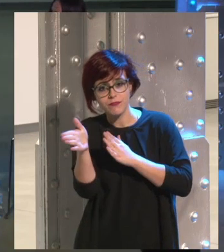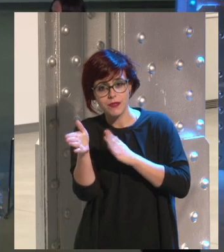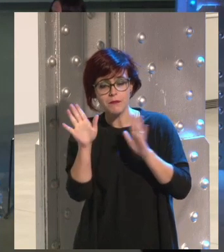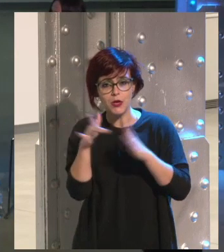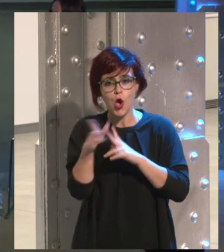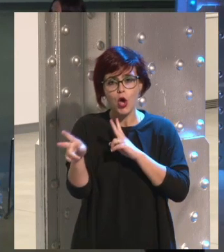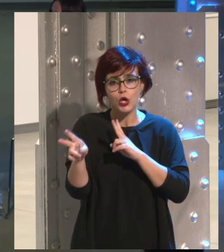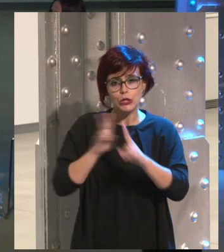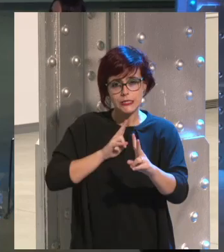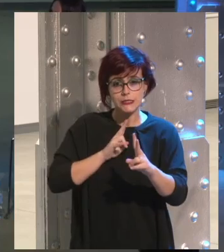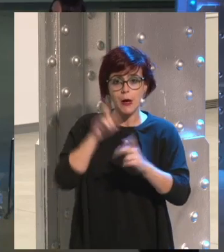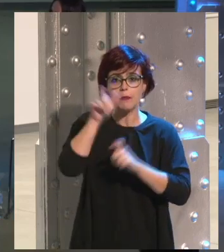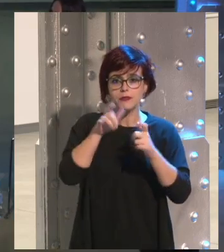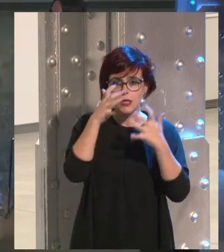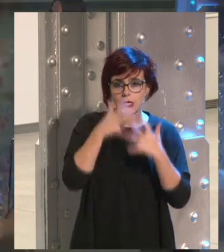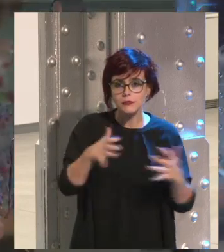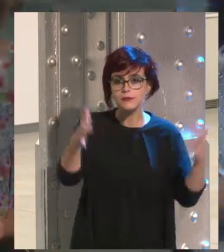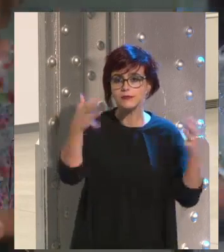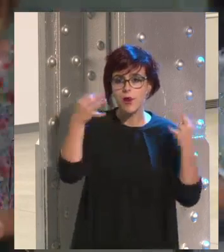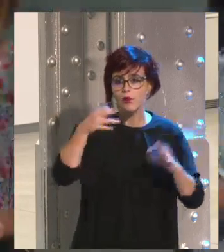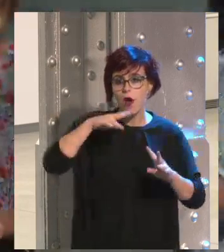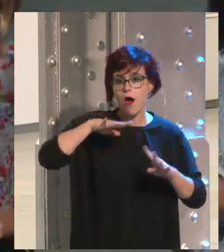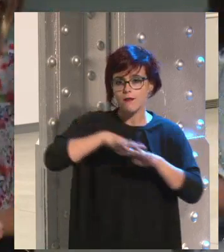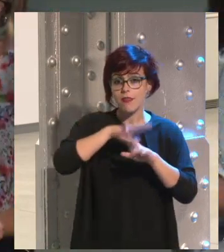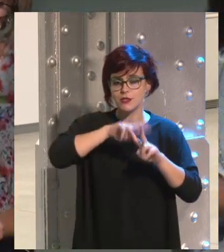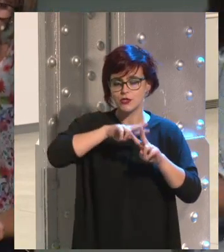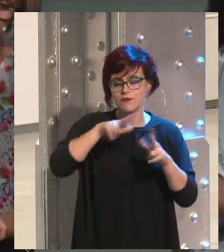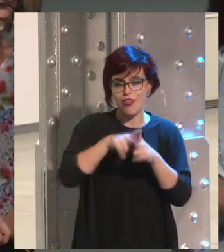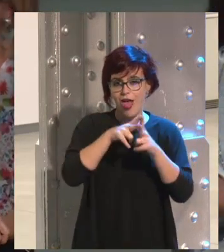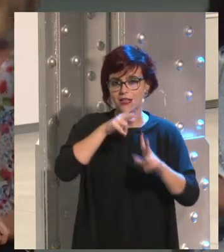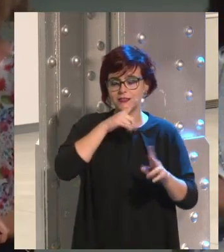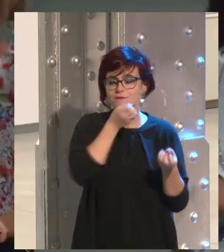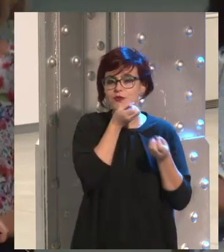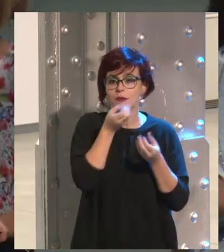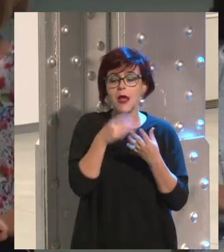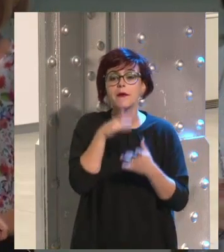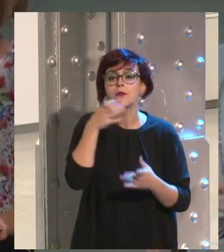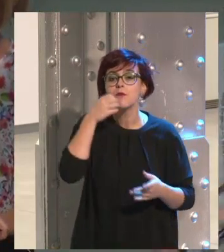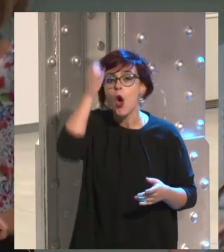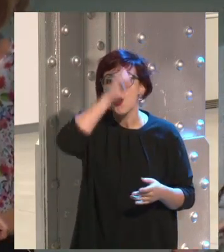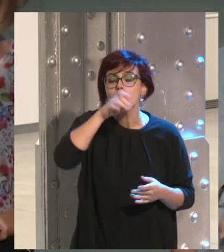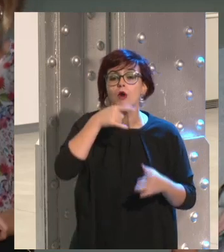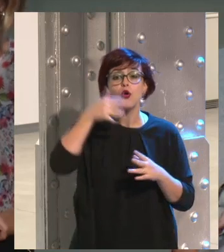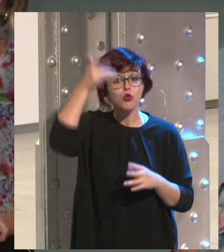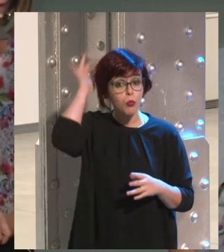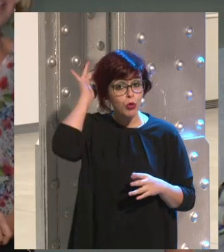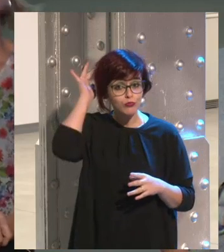contestes a esa pregunta, los que están aquí van a empezar a comentar cosas en las redes sociales. Dime qué opinas, por ejemplo, del Rubius.